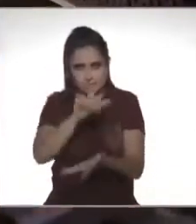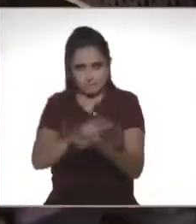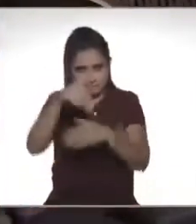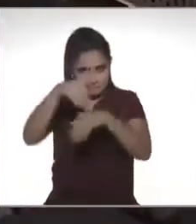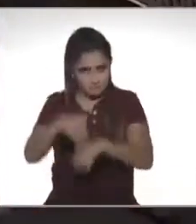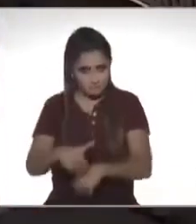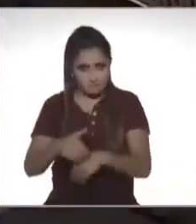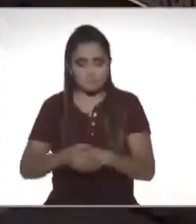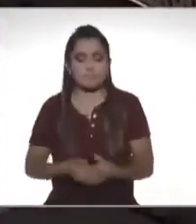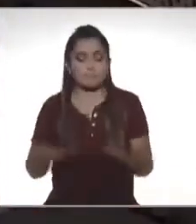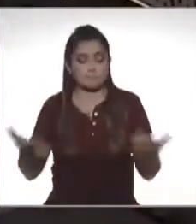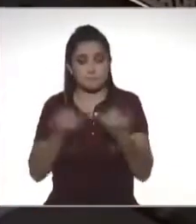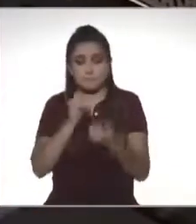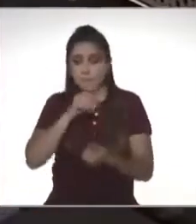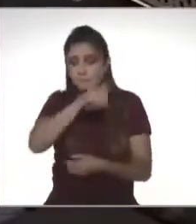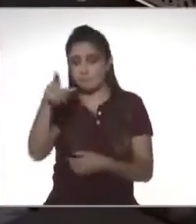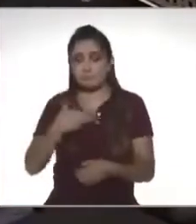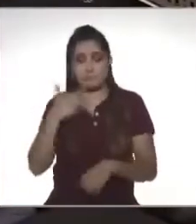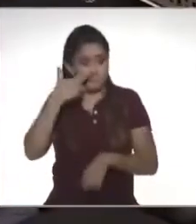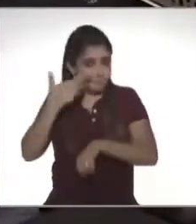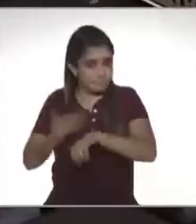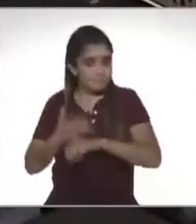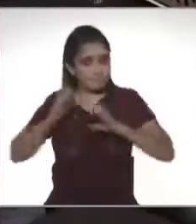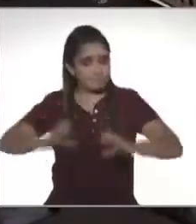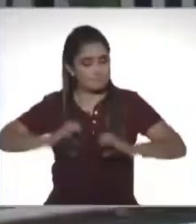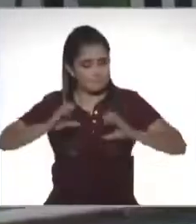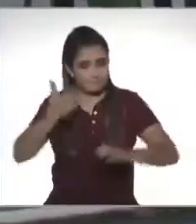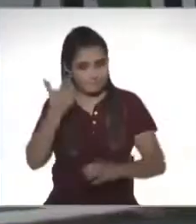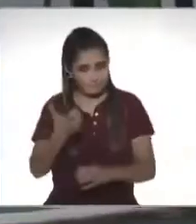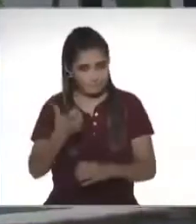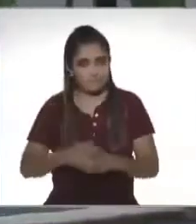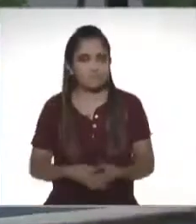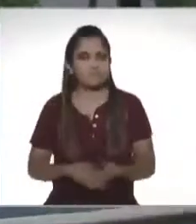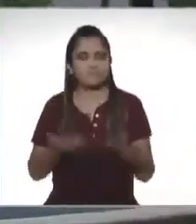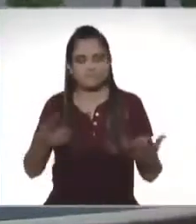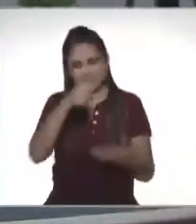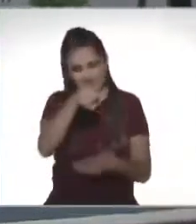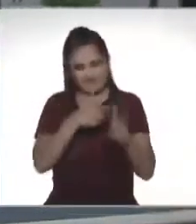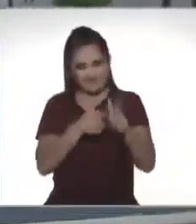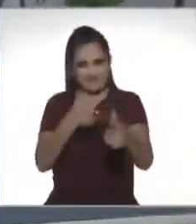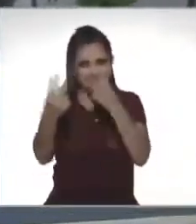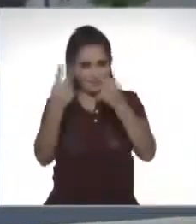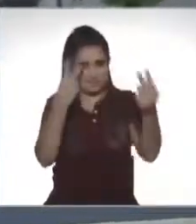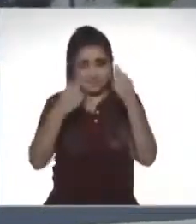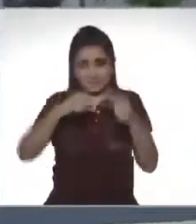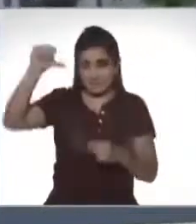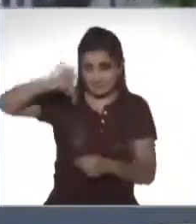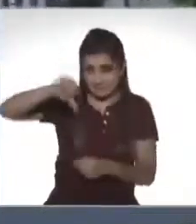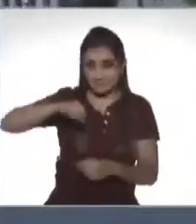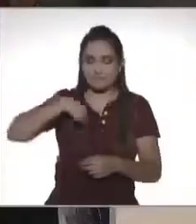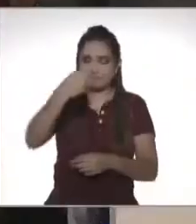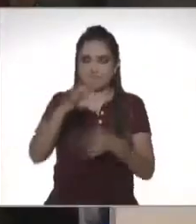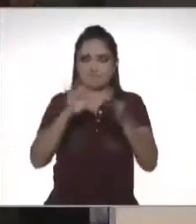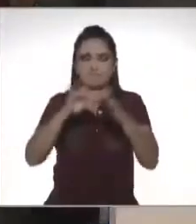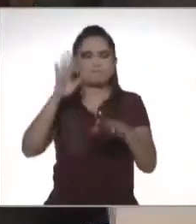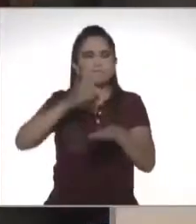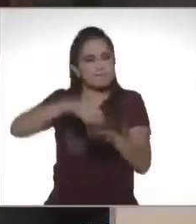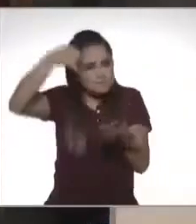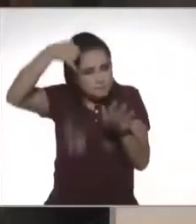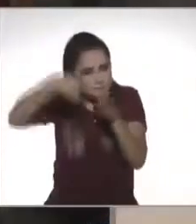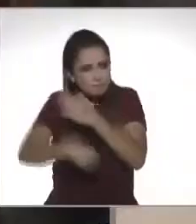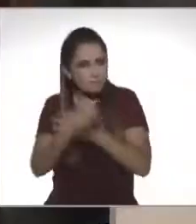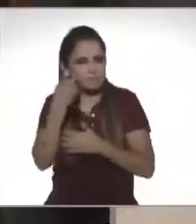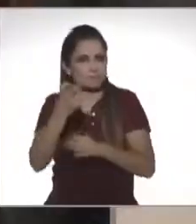de la responsabilidad y del cuidado. Quédate con nosotros porque hoy profundizaremos en este